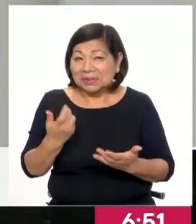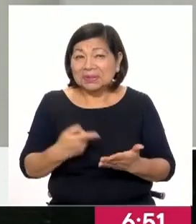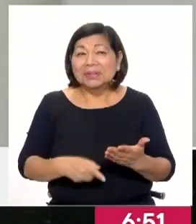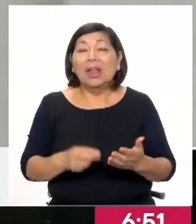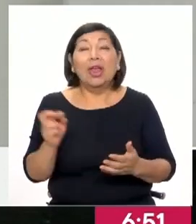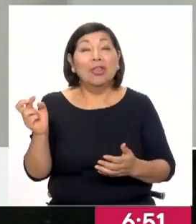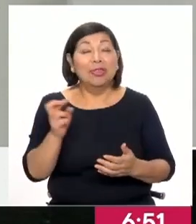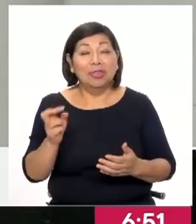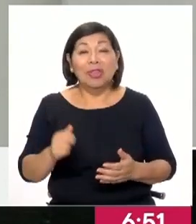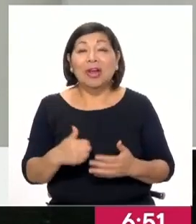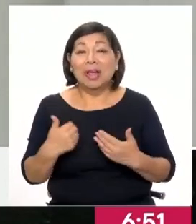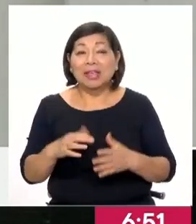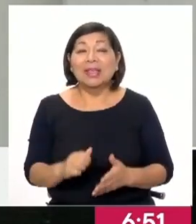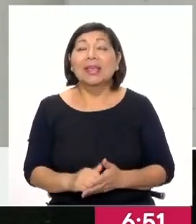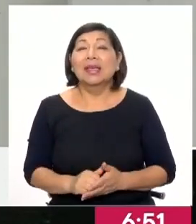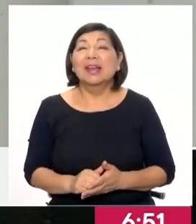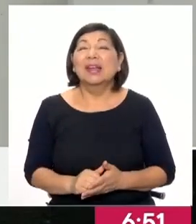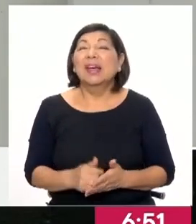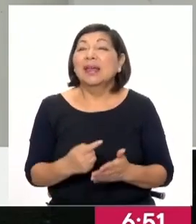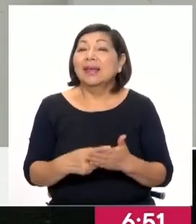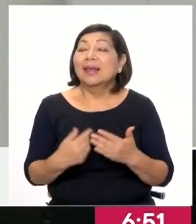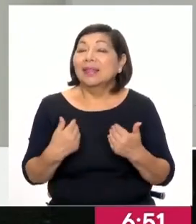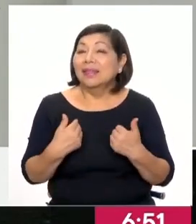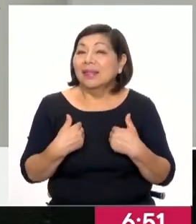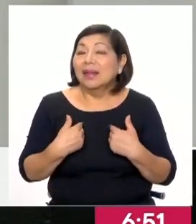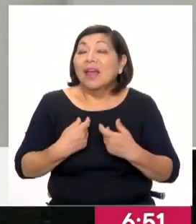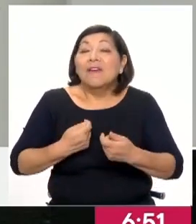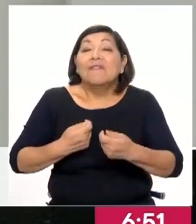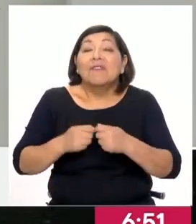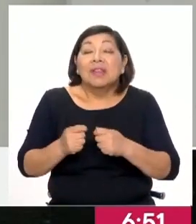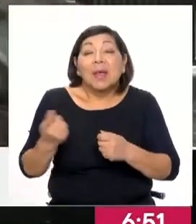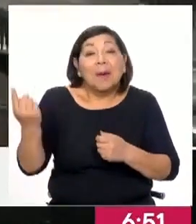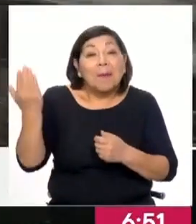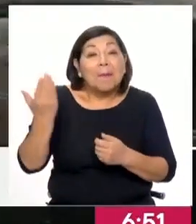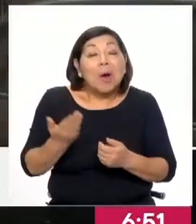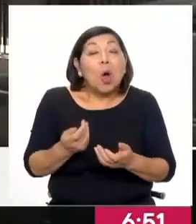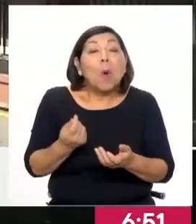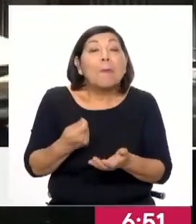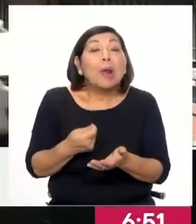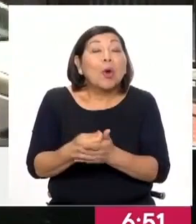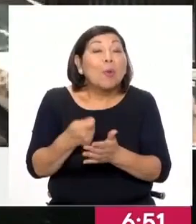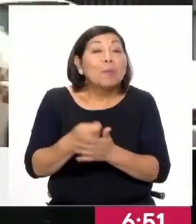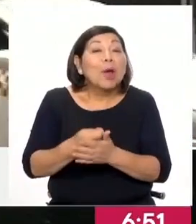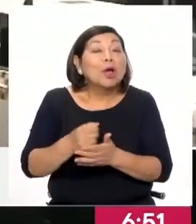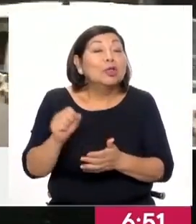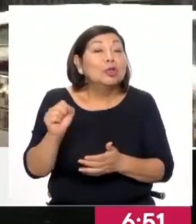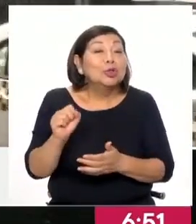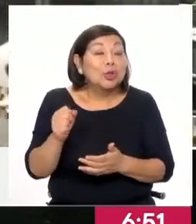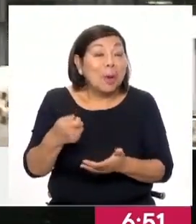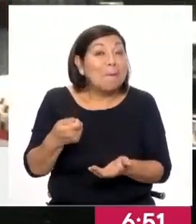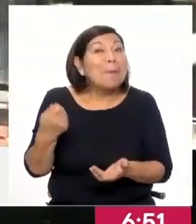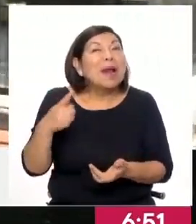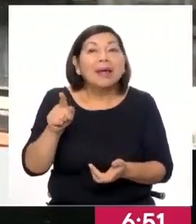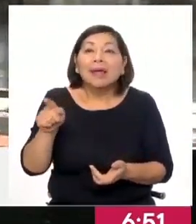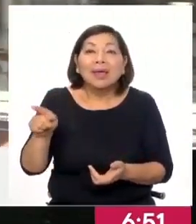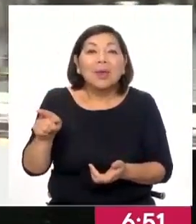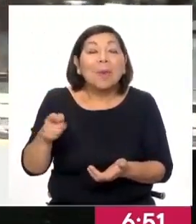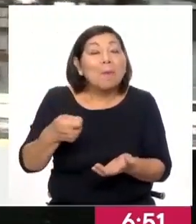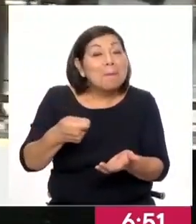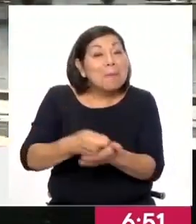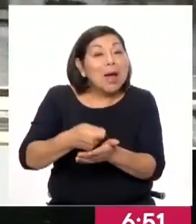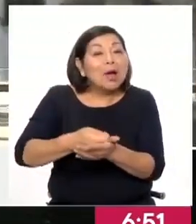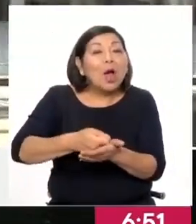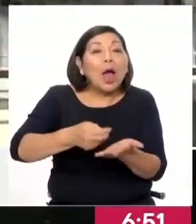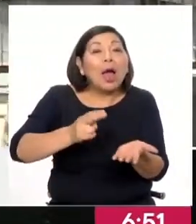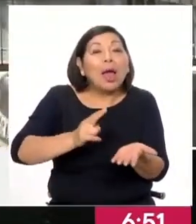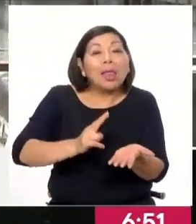dólares, mayores habilidades en dólares, que tienen que venderlos para adquirir soles y con esos soles pagar sus impuestos, ¿no? Recordemos que estamos llegando al riesgo